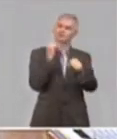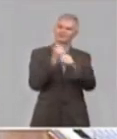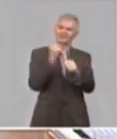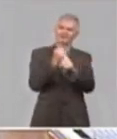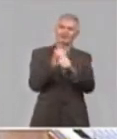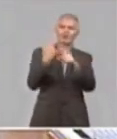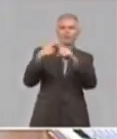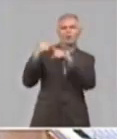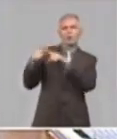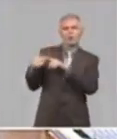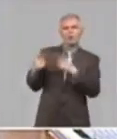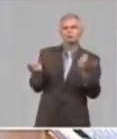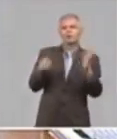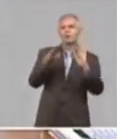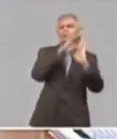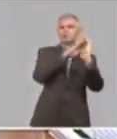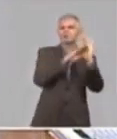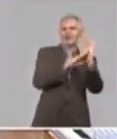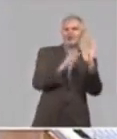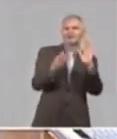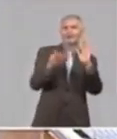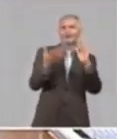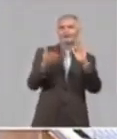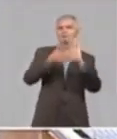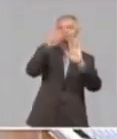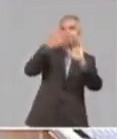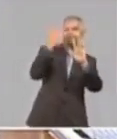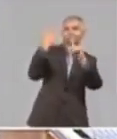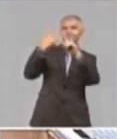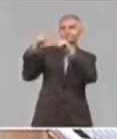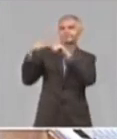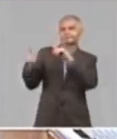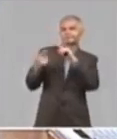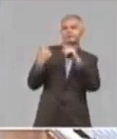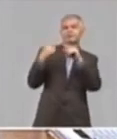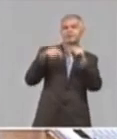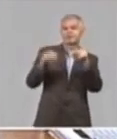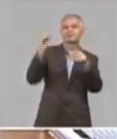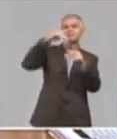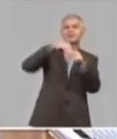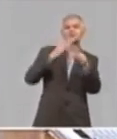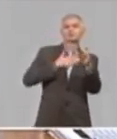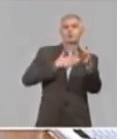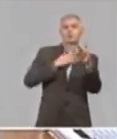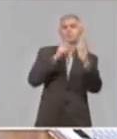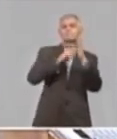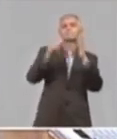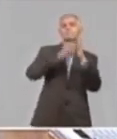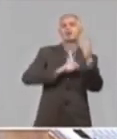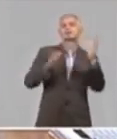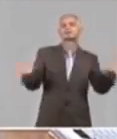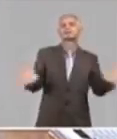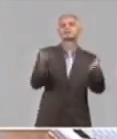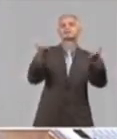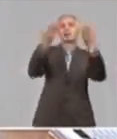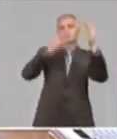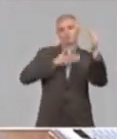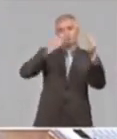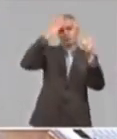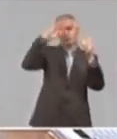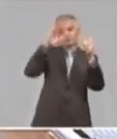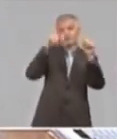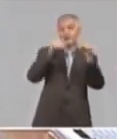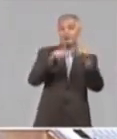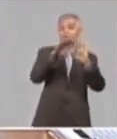inversionistas que están dentro del desarrollo del país, que siguen avanzando y de esos programas